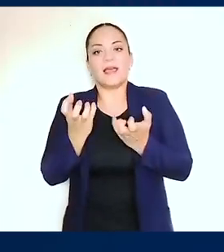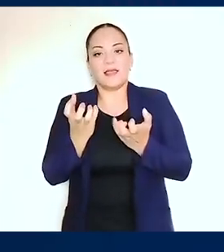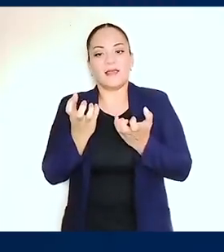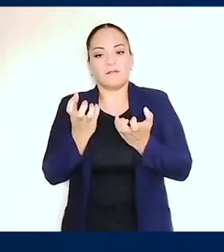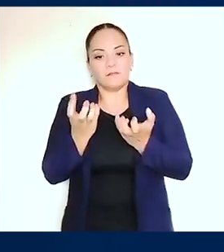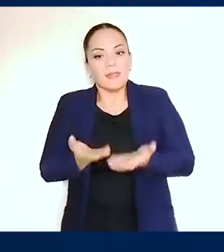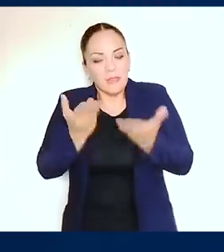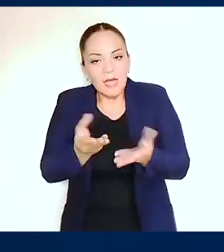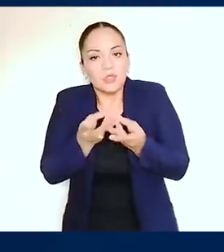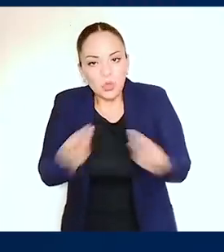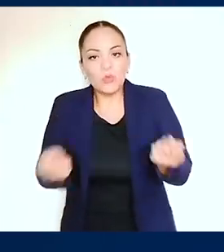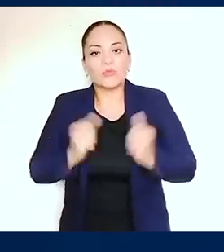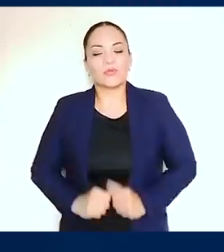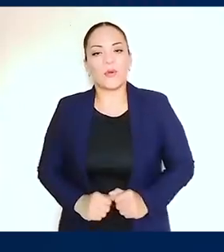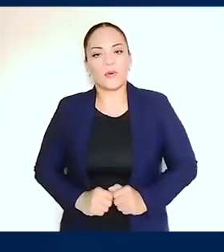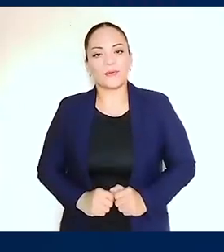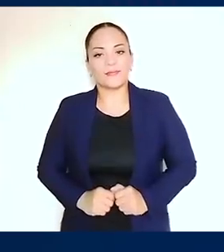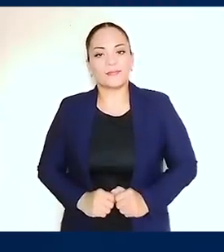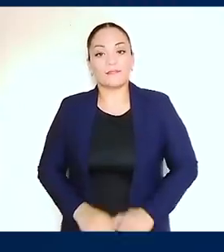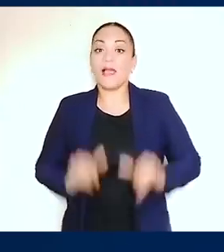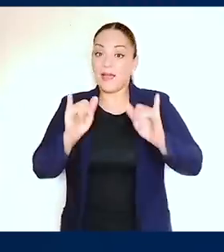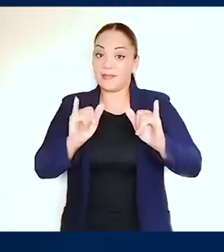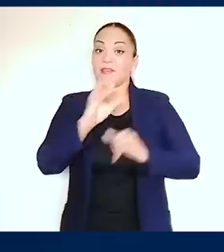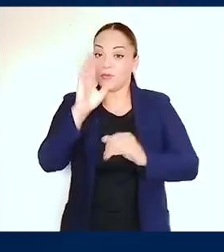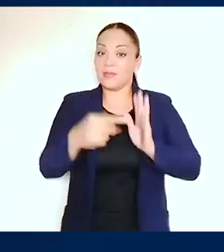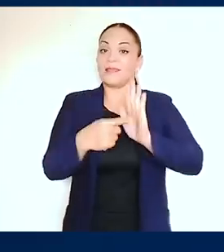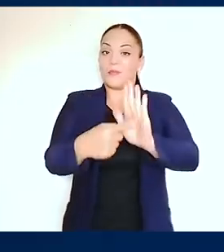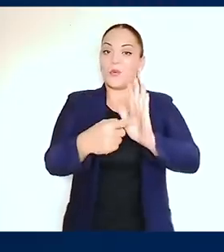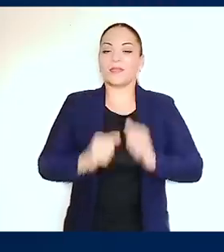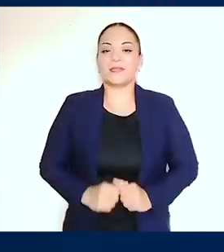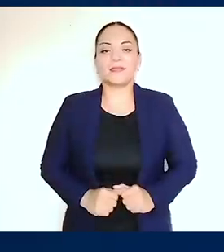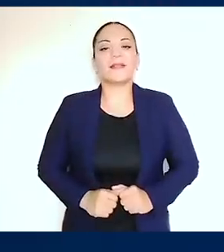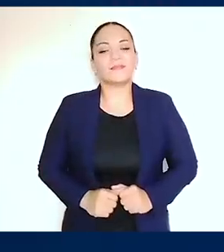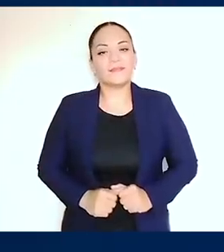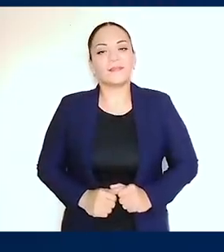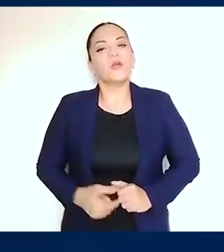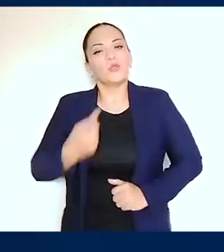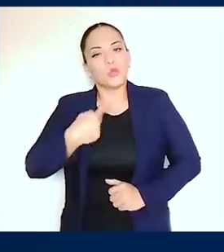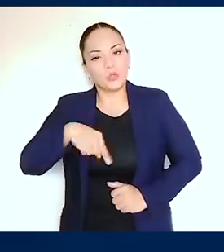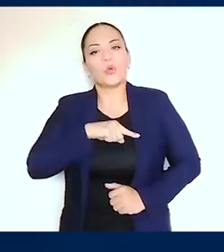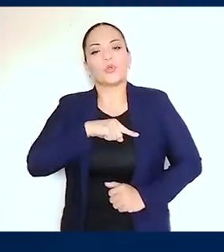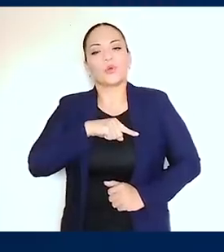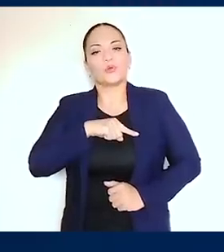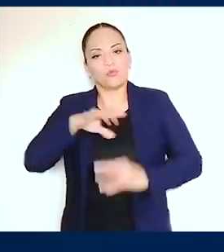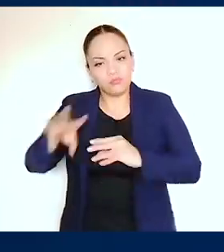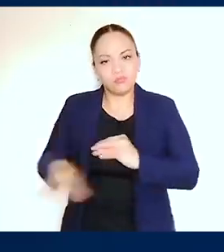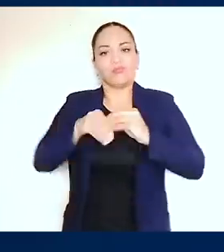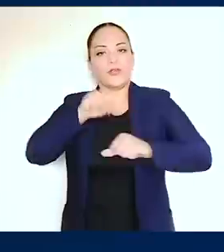solución. Así lo demuestran y en este queremos unir